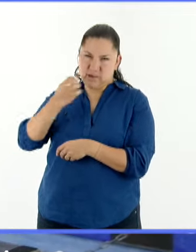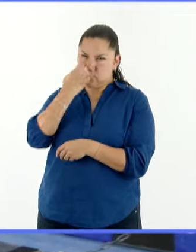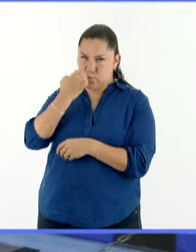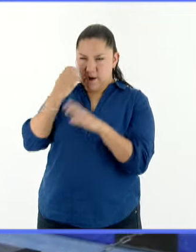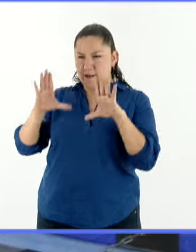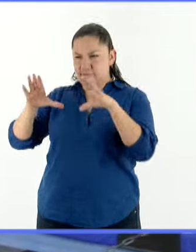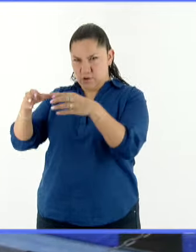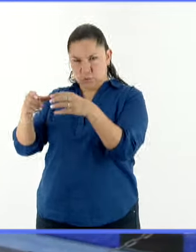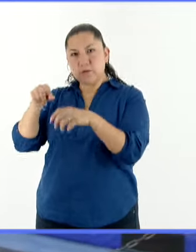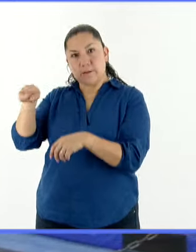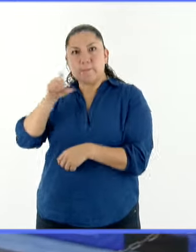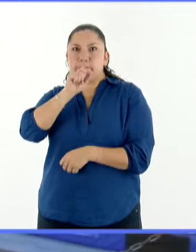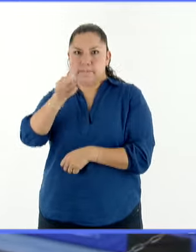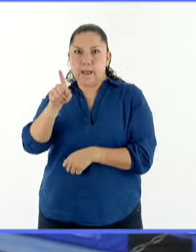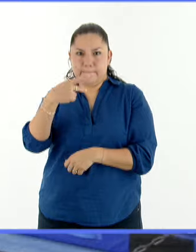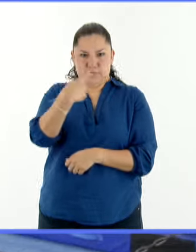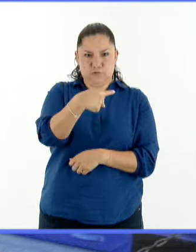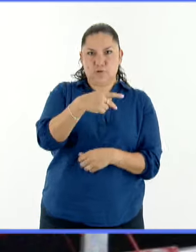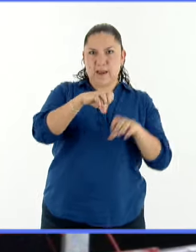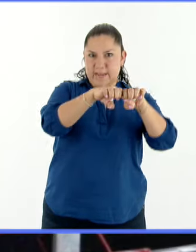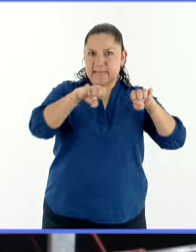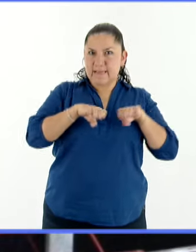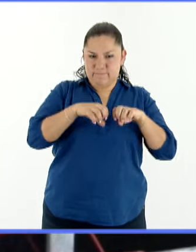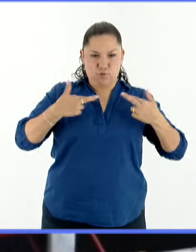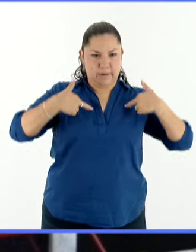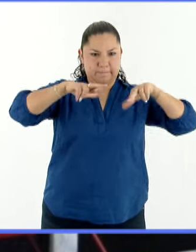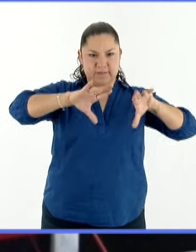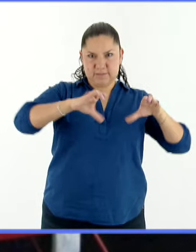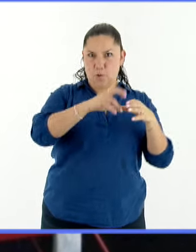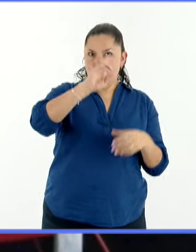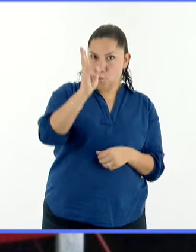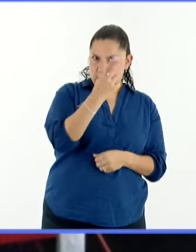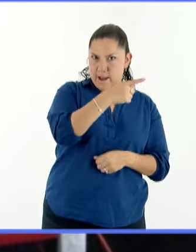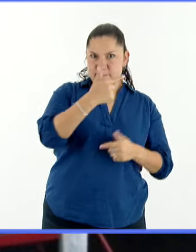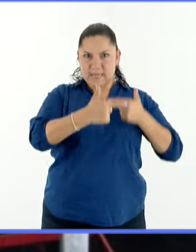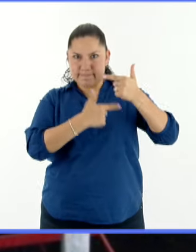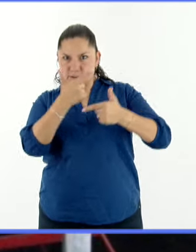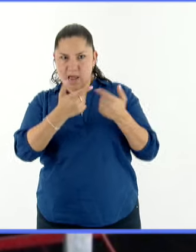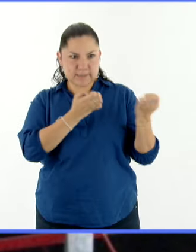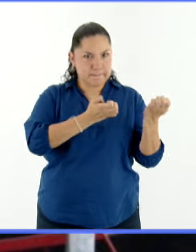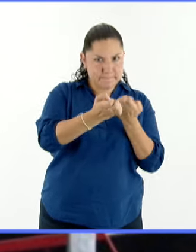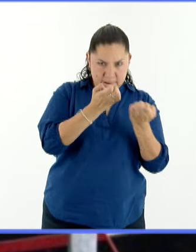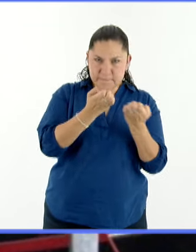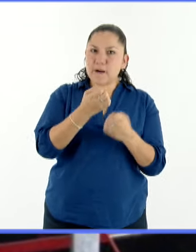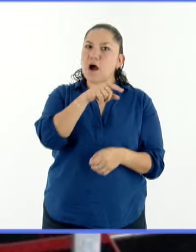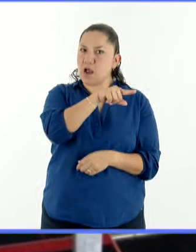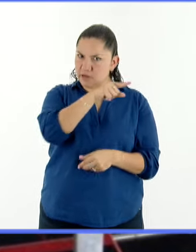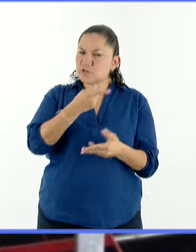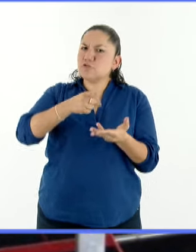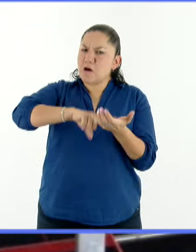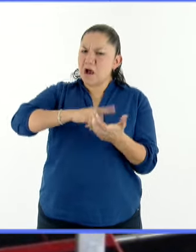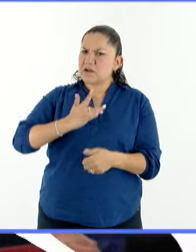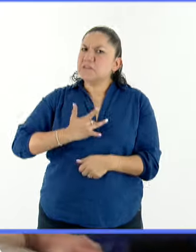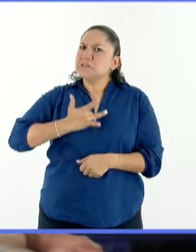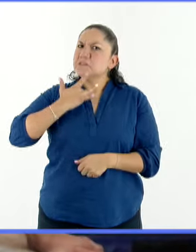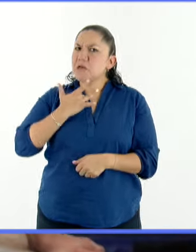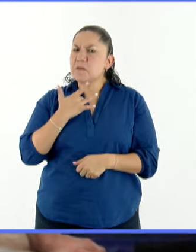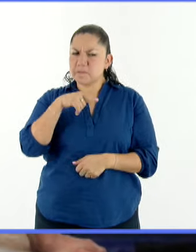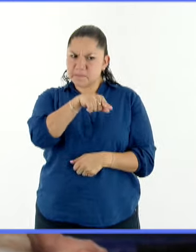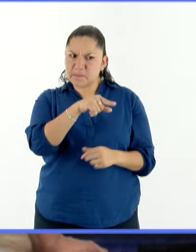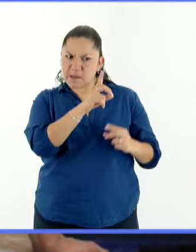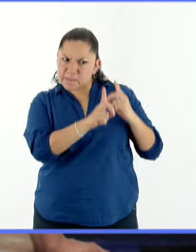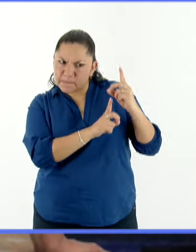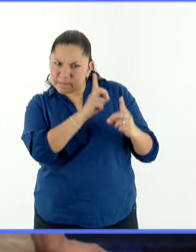gimnasta del equipo representativo de la UNAM, no es el caso. Al contrario, Victoria ve en la disciplina deportiva una